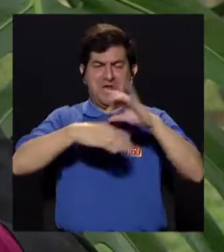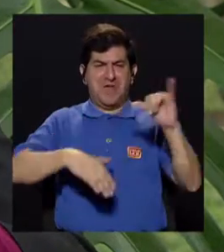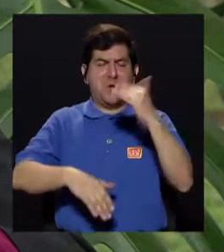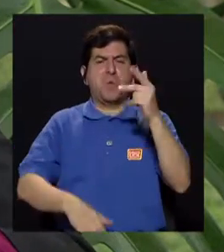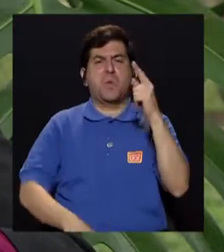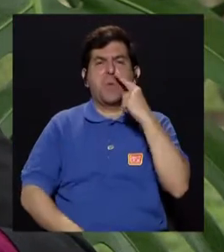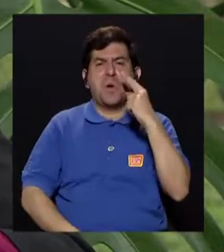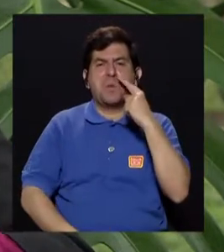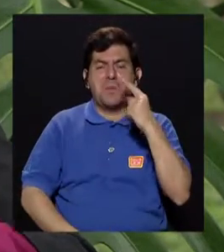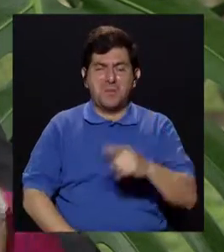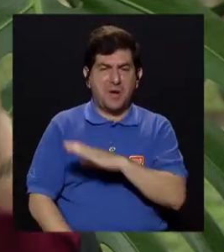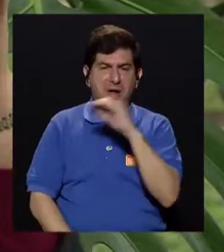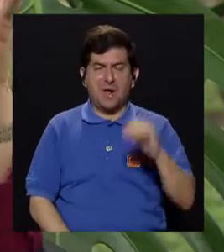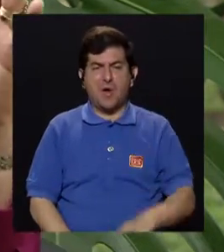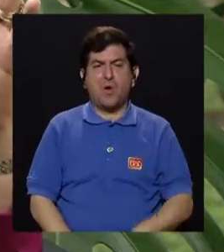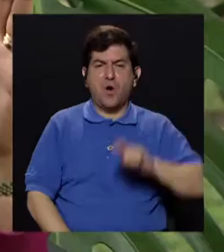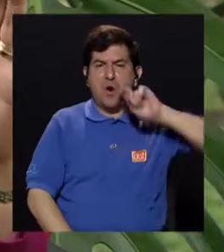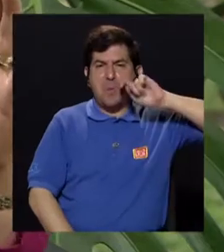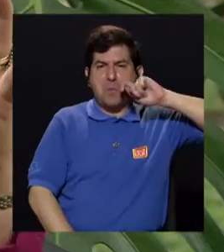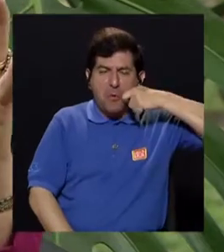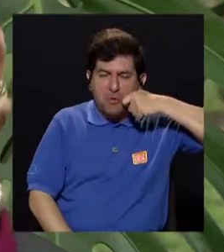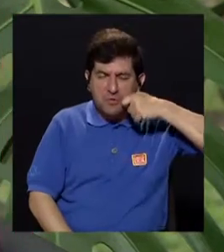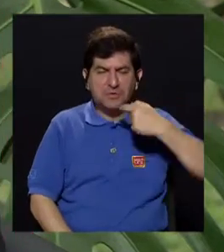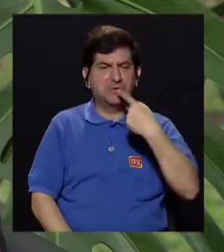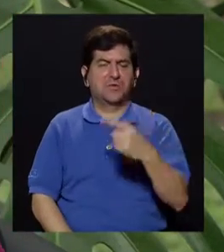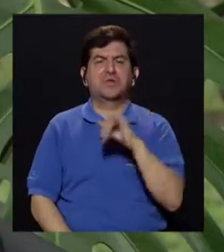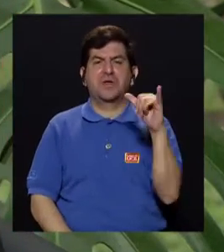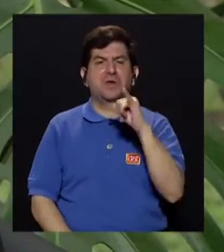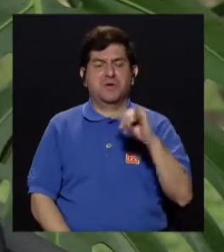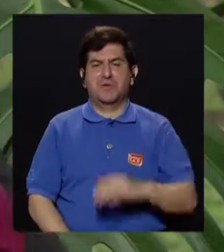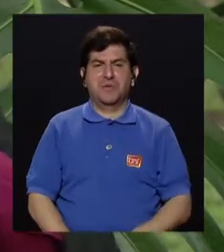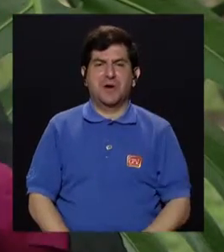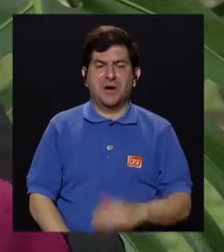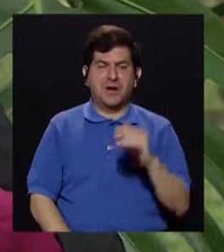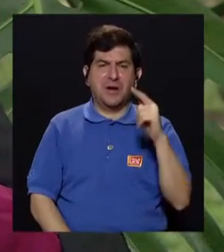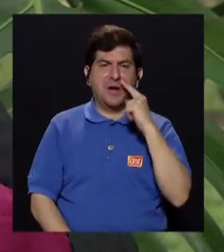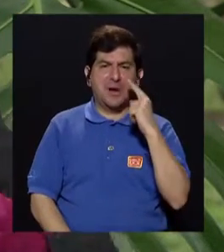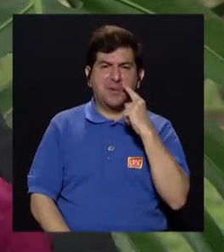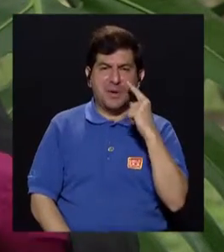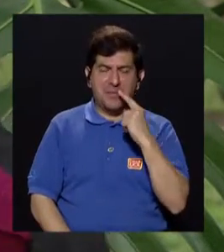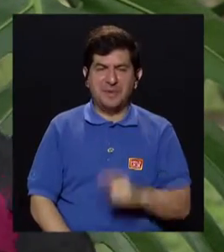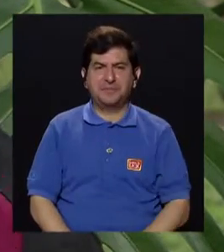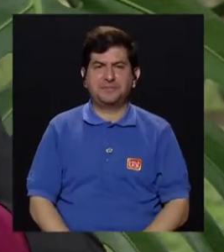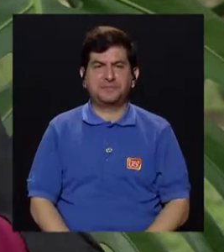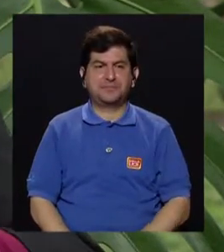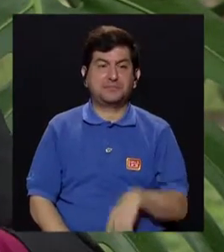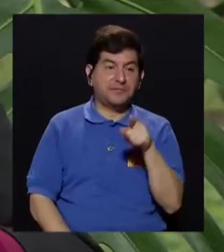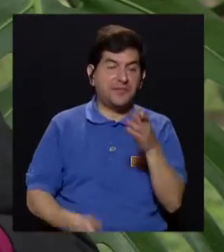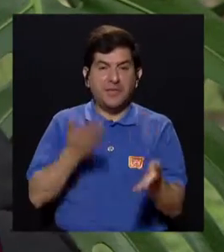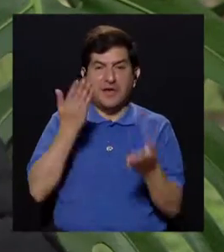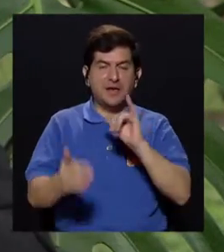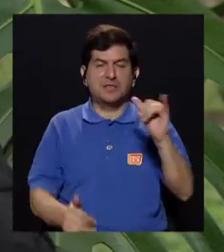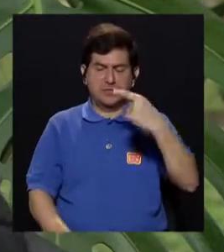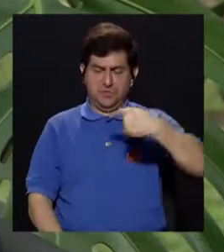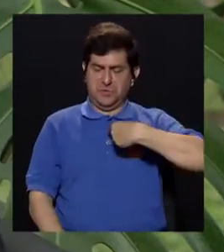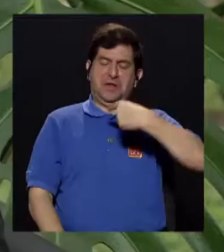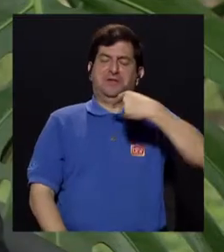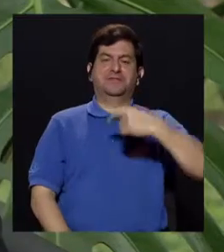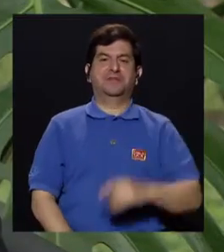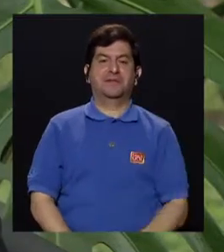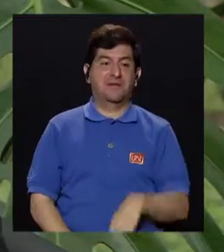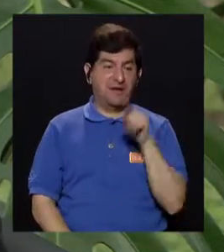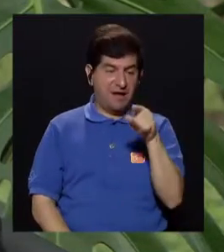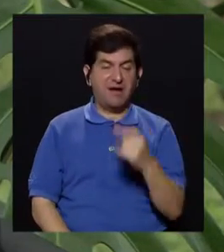igual al papá o agarró el muslo de pollo y dijo es igual que, ¿verdad? Igual al papá. Él le salió como soy yo.